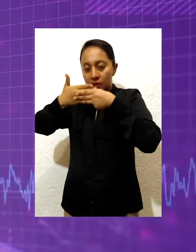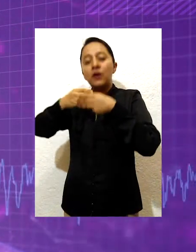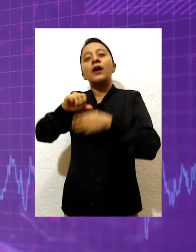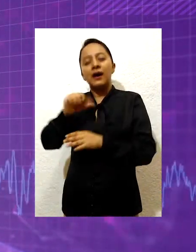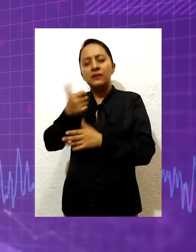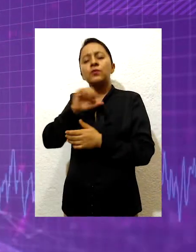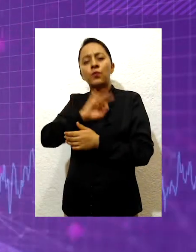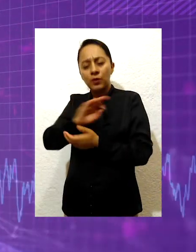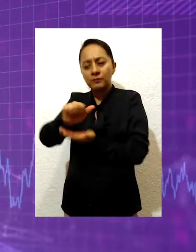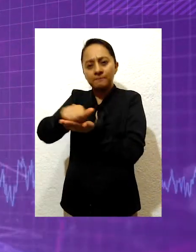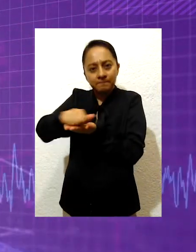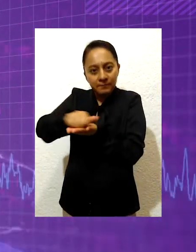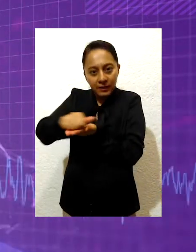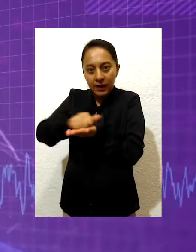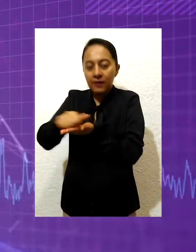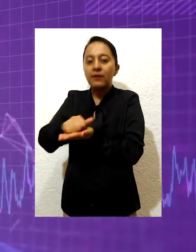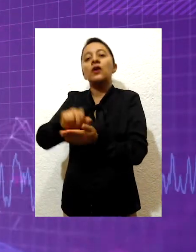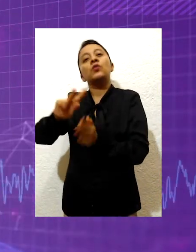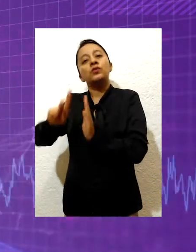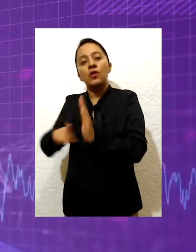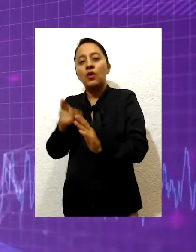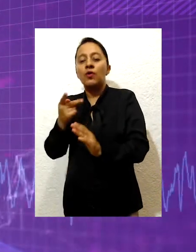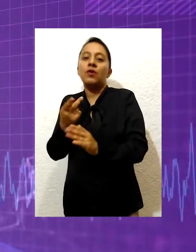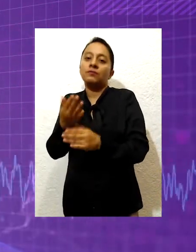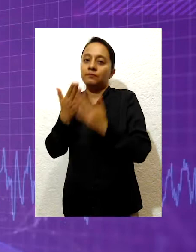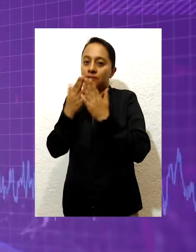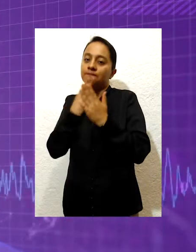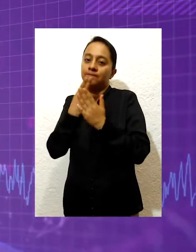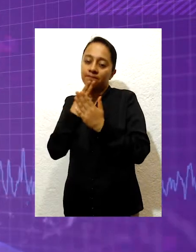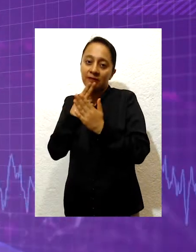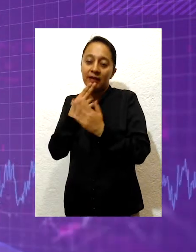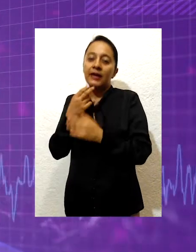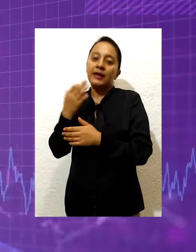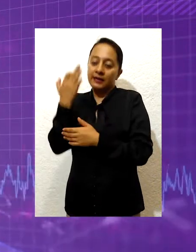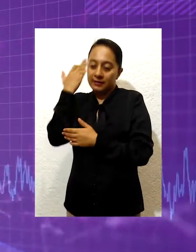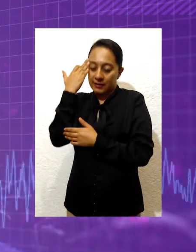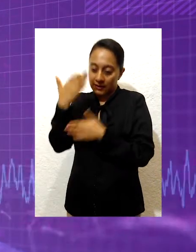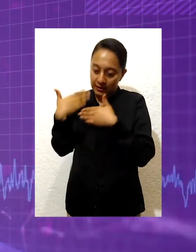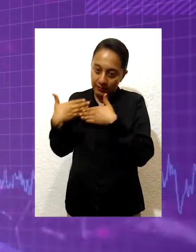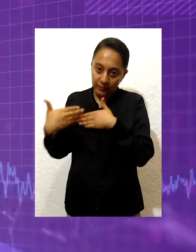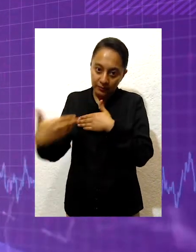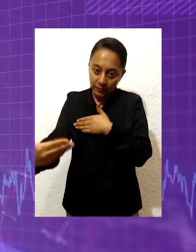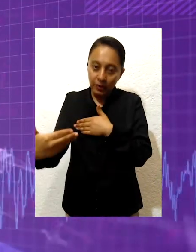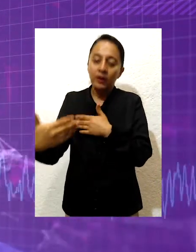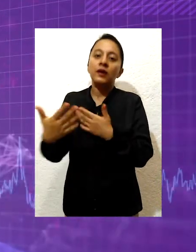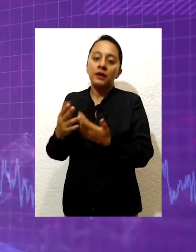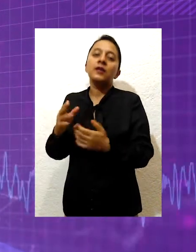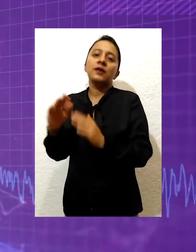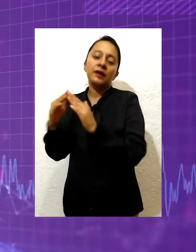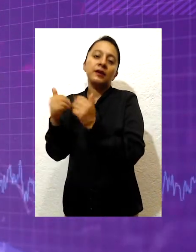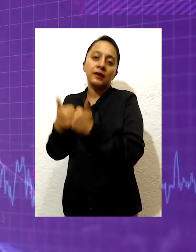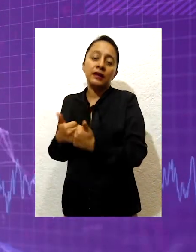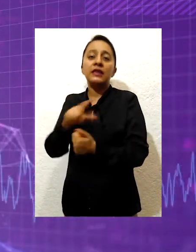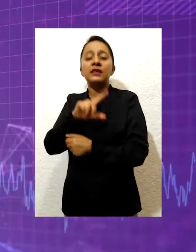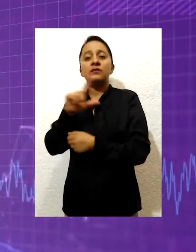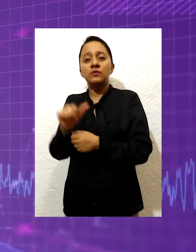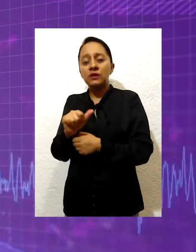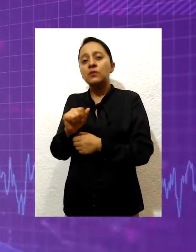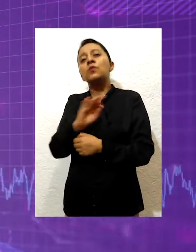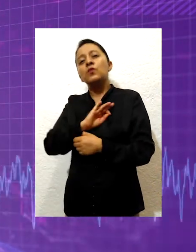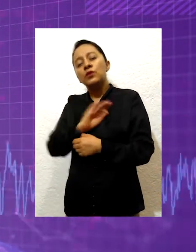de que nos ayuda en todo este tiempo de contingencia, pues también se puede usar para nuestra actividad diaria que a lo mejor si